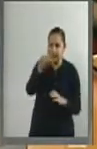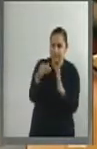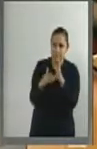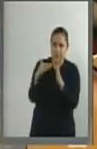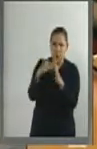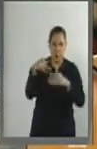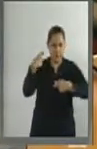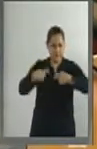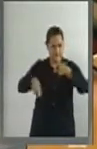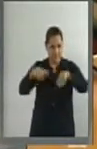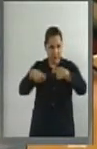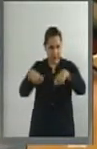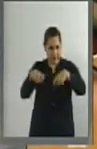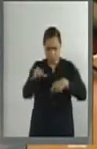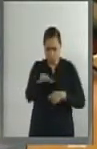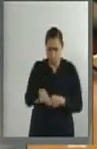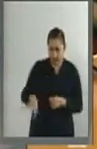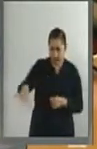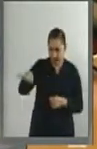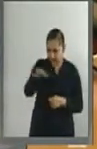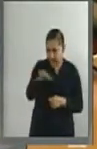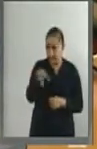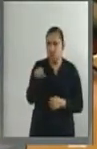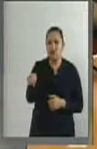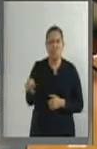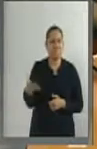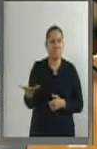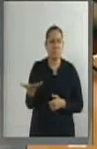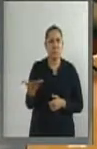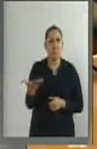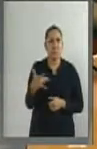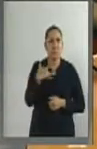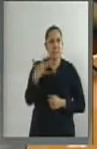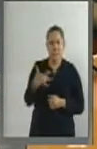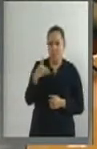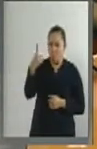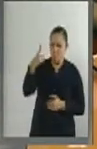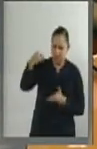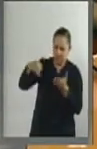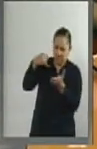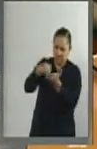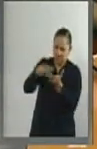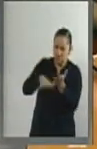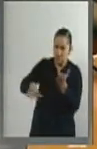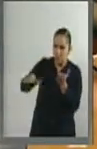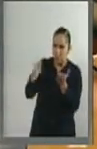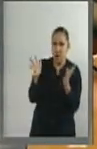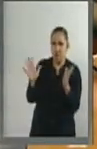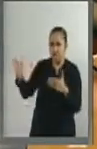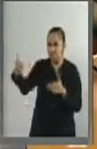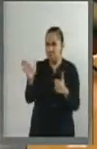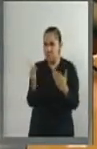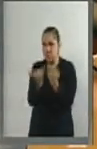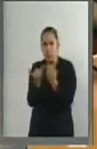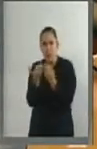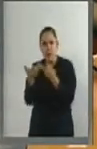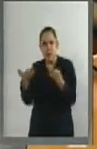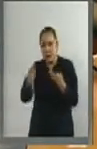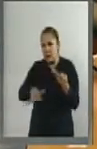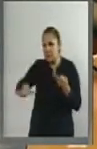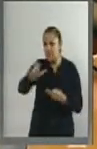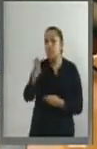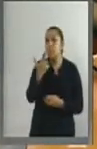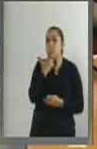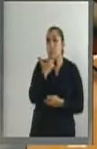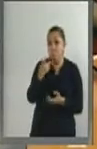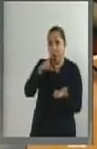cerca del tamaño del estado de Chihuahua, flota en el Pacífico